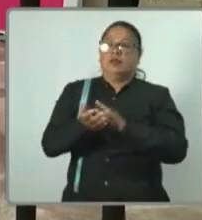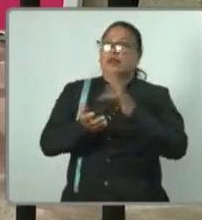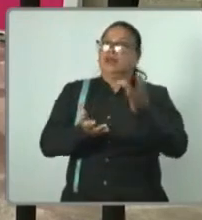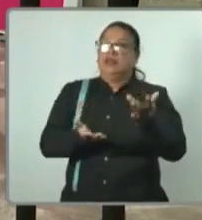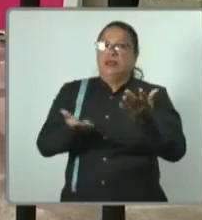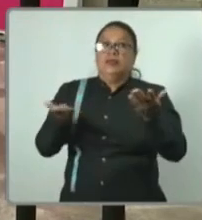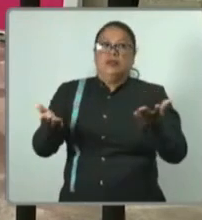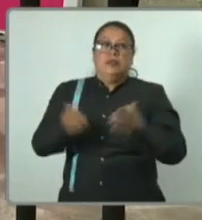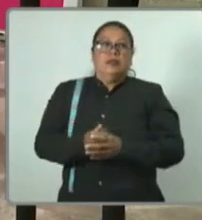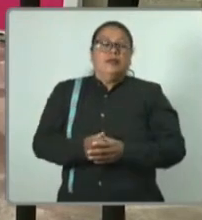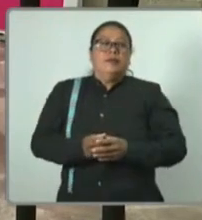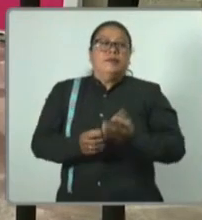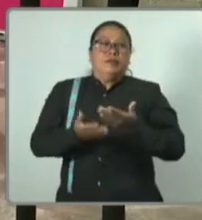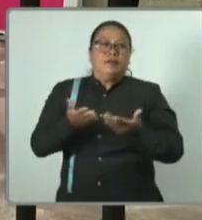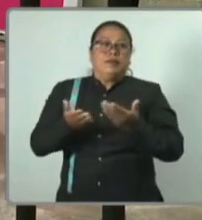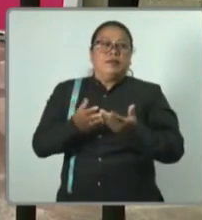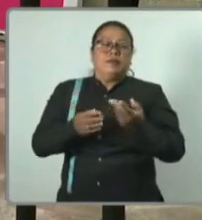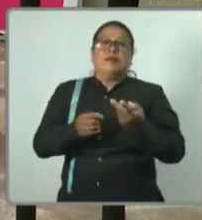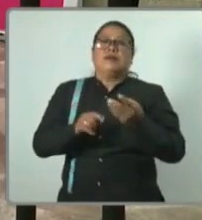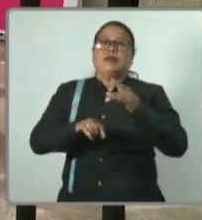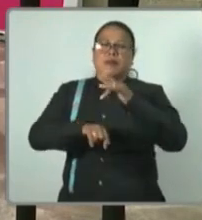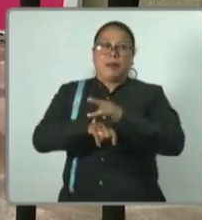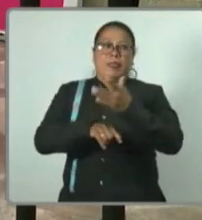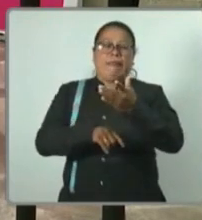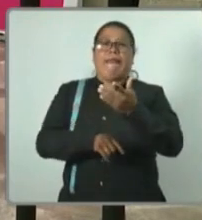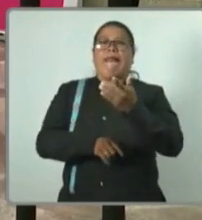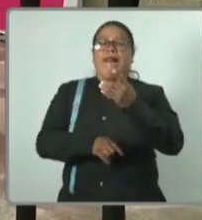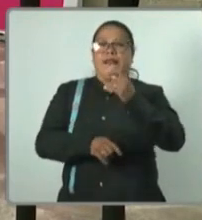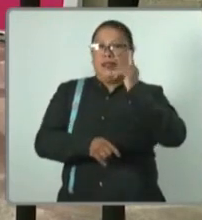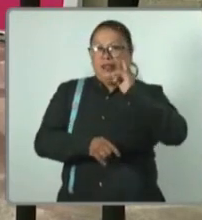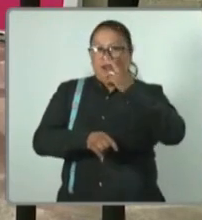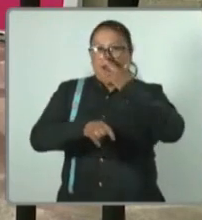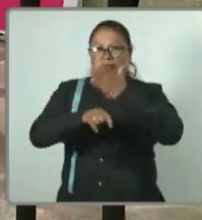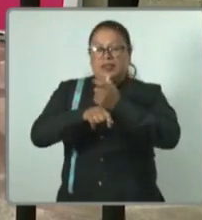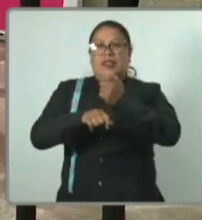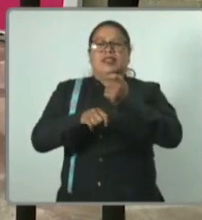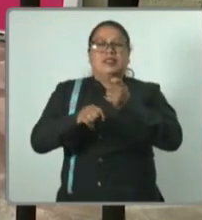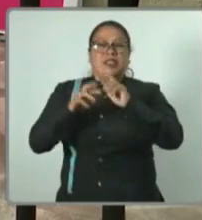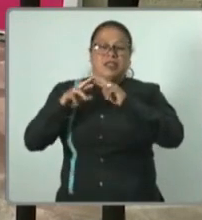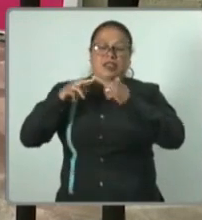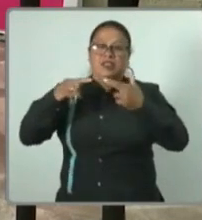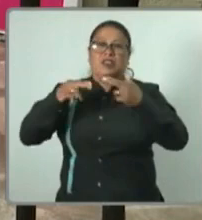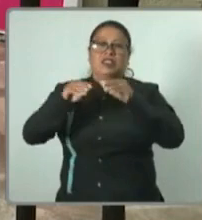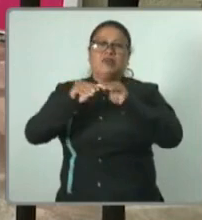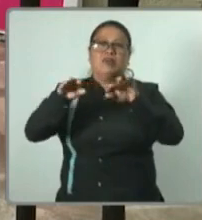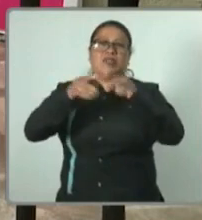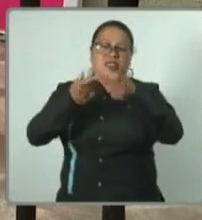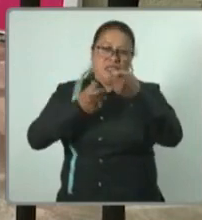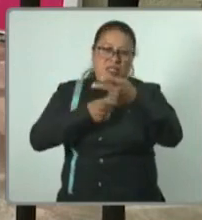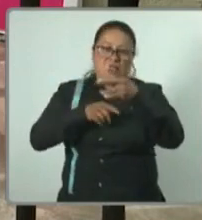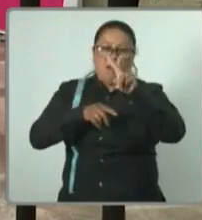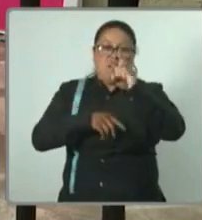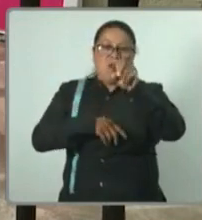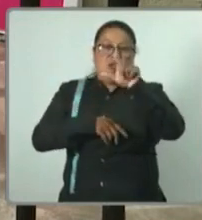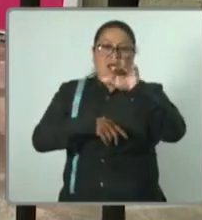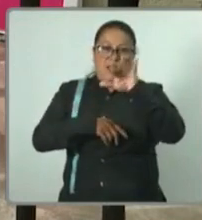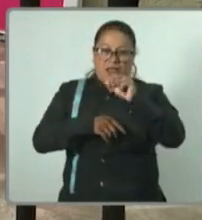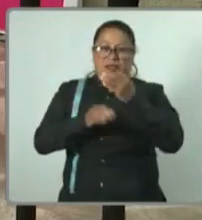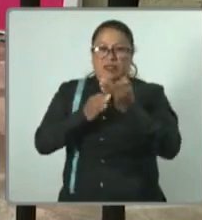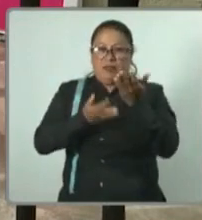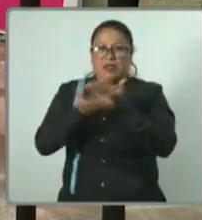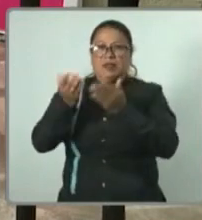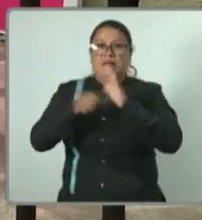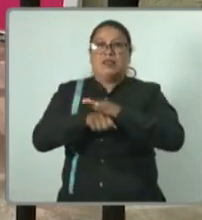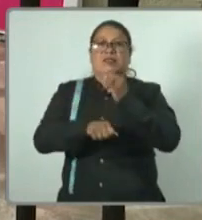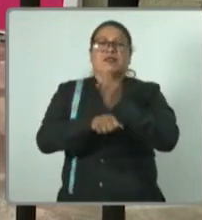Vamos a escuchar ahora el mensaje de la gerente de Relaciones Públicas de Volaris, Jacqueline Kalsmit-Parna, quien va a compartir con nosotros